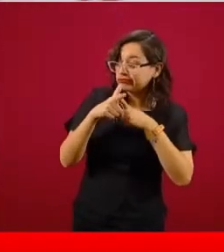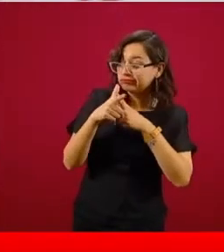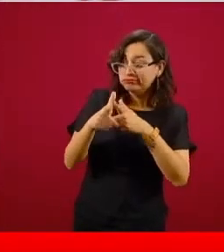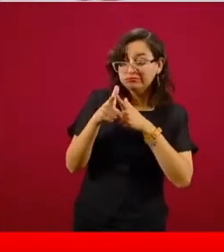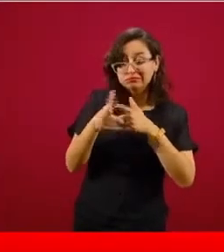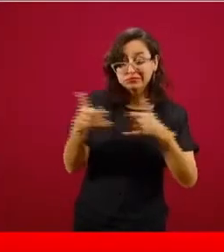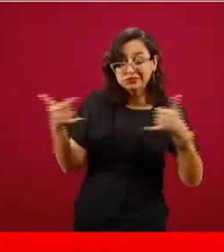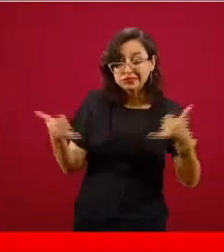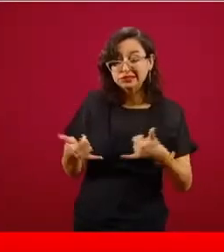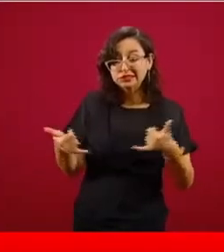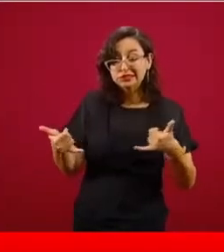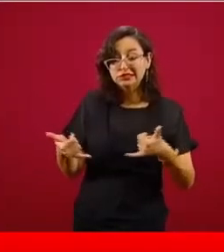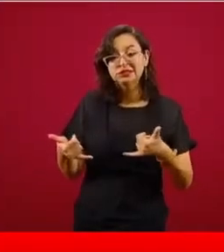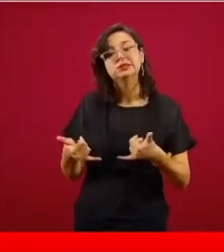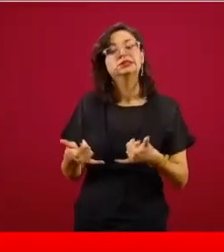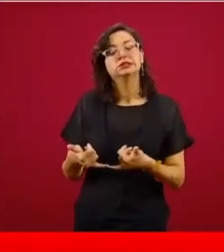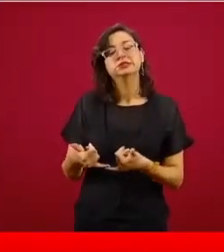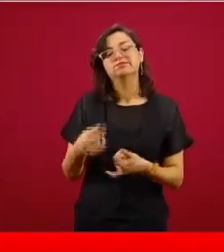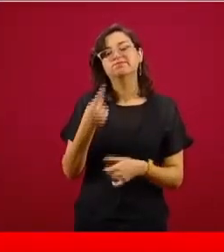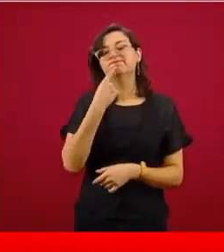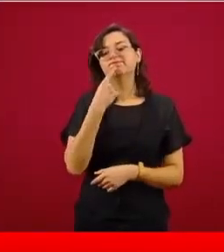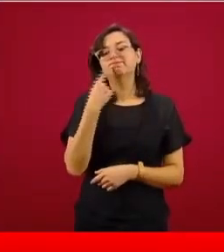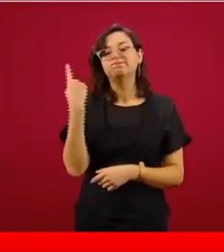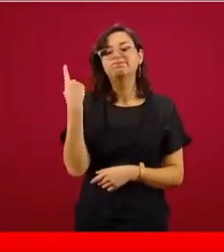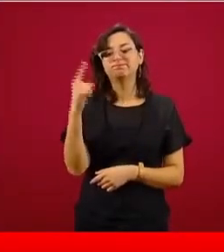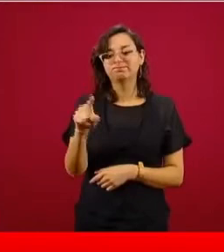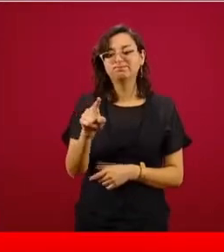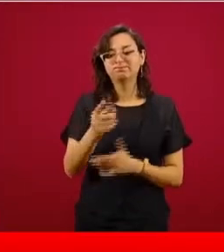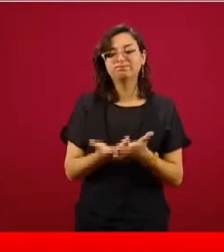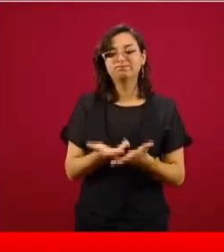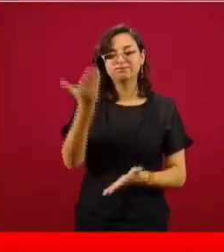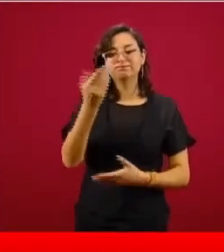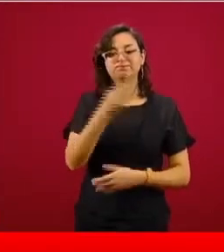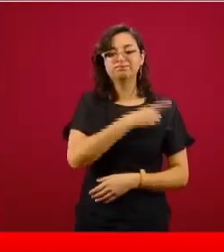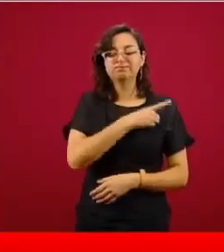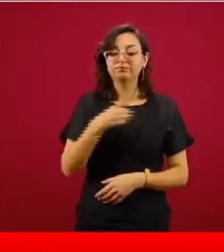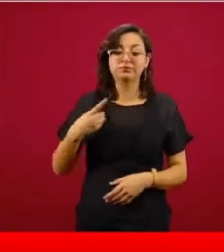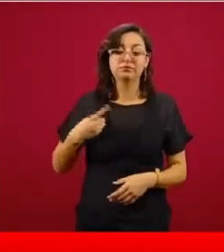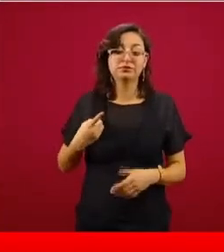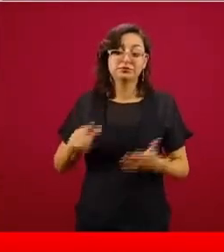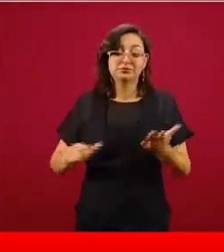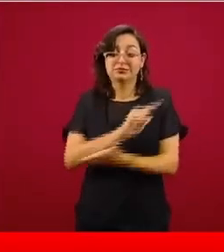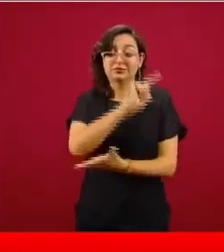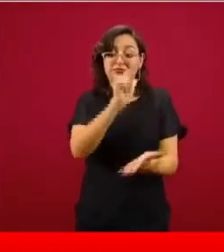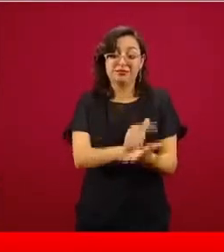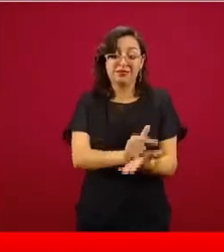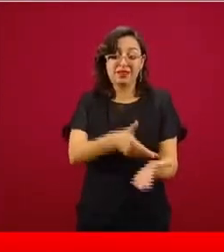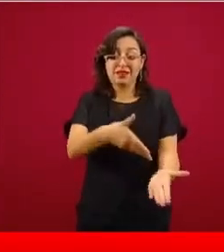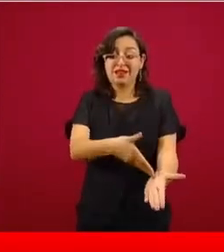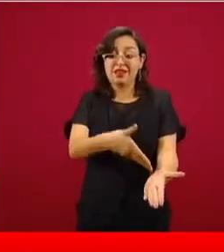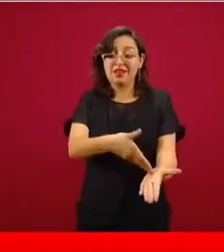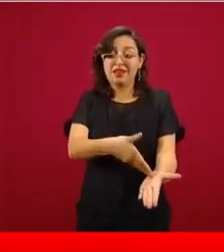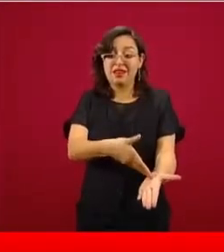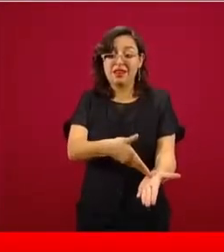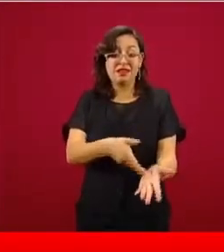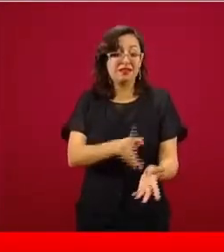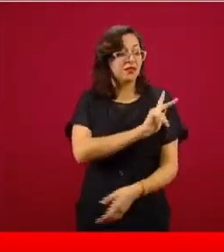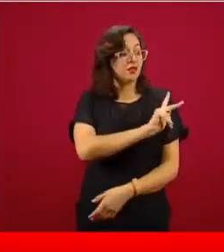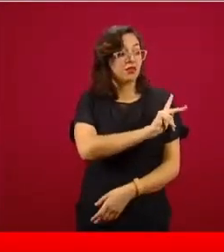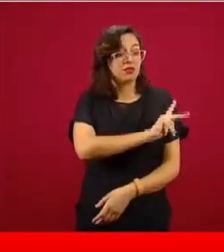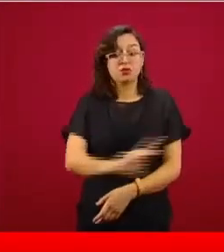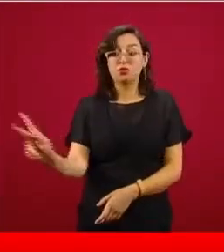es la norma que aplica en todo.